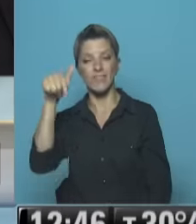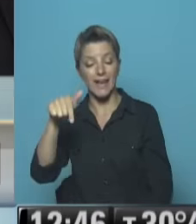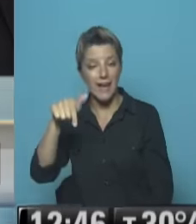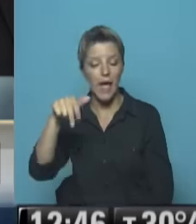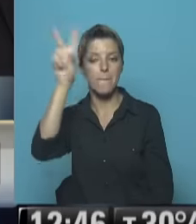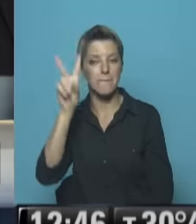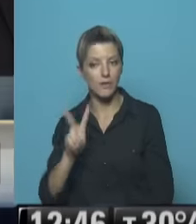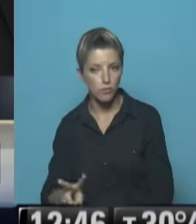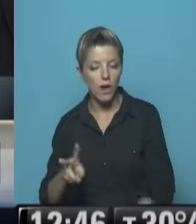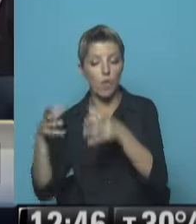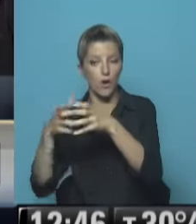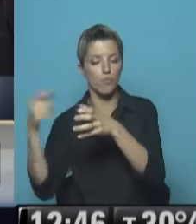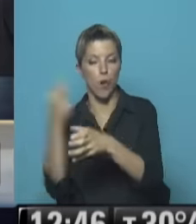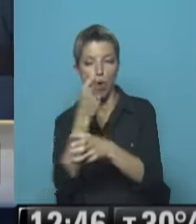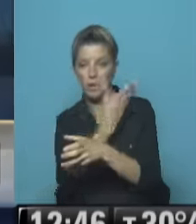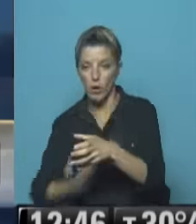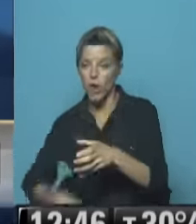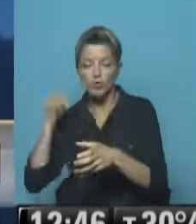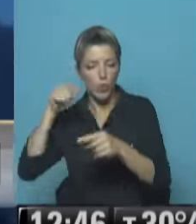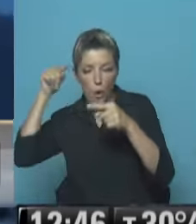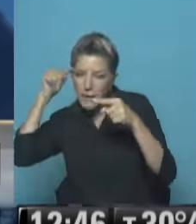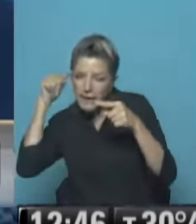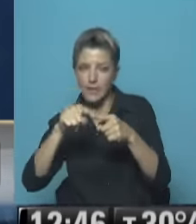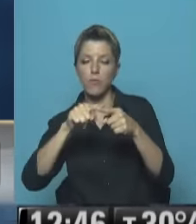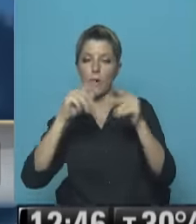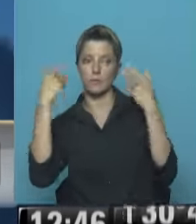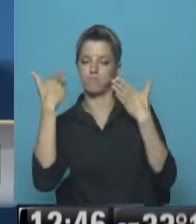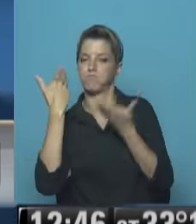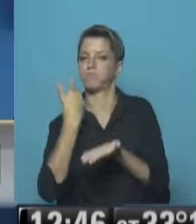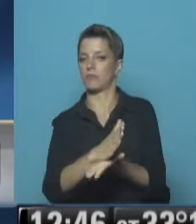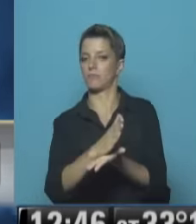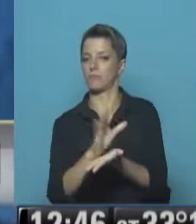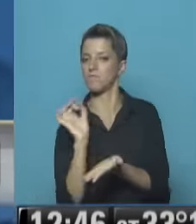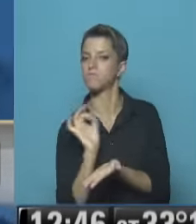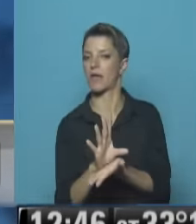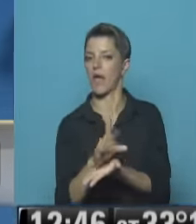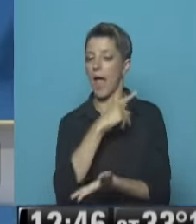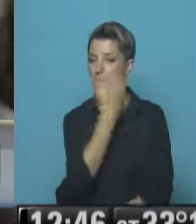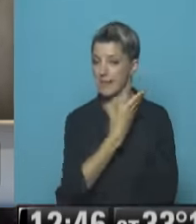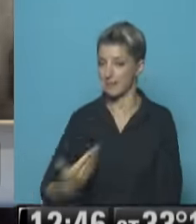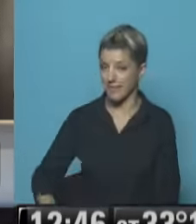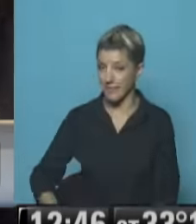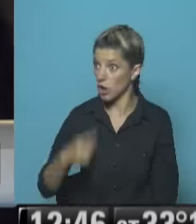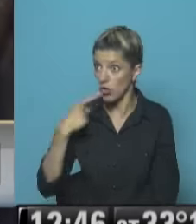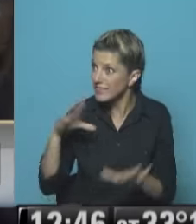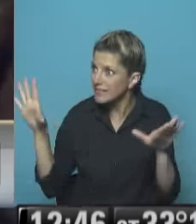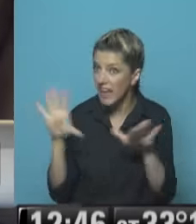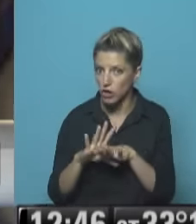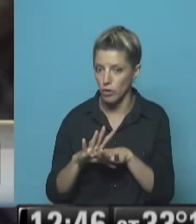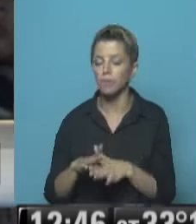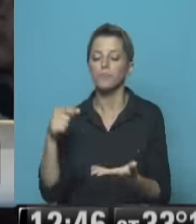Tiene como objetivo Derrocar a Maduro Y lo dicen claramente Tengo una textual De Henry Ramos